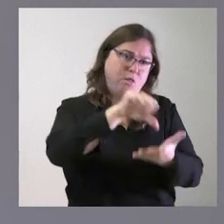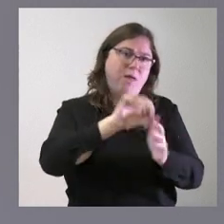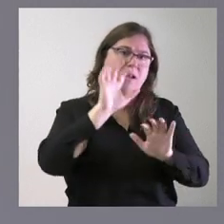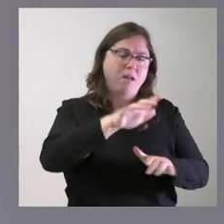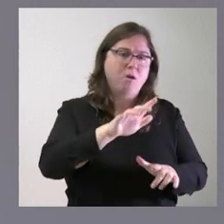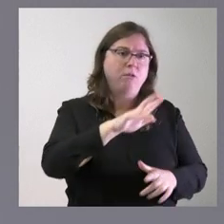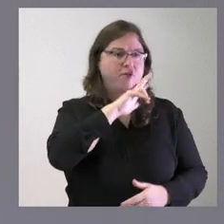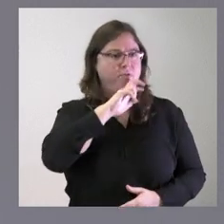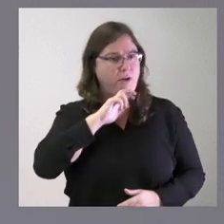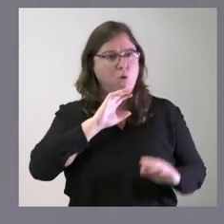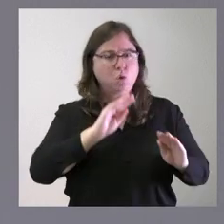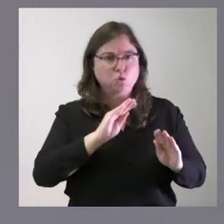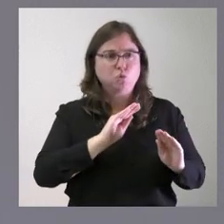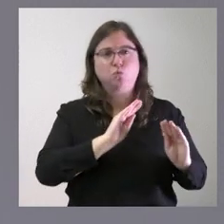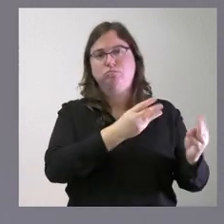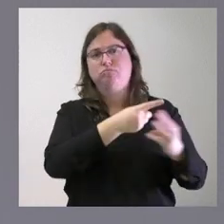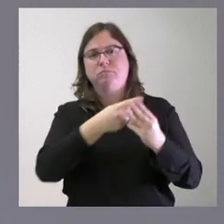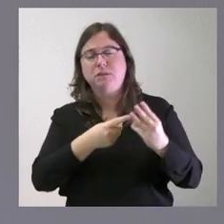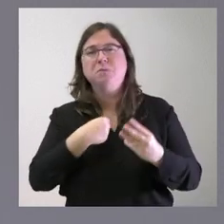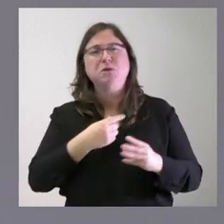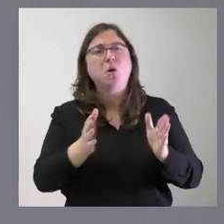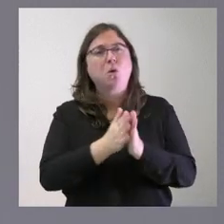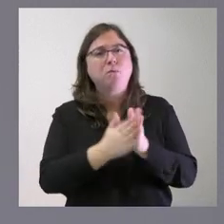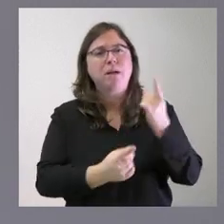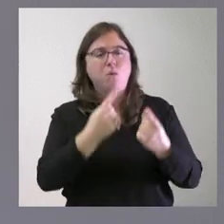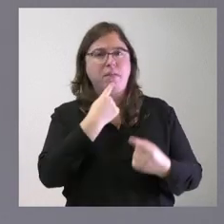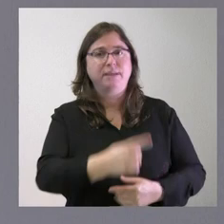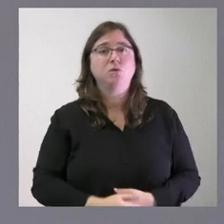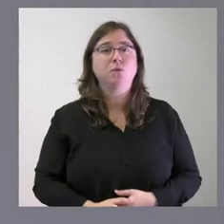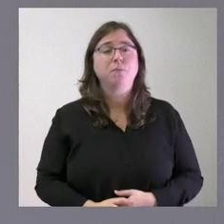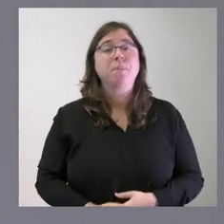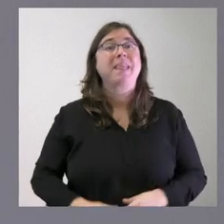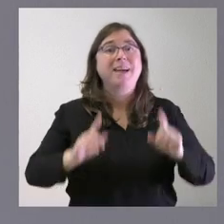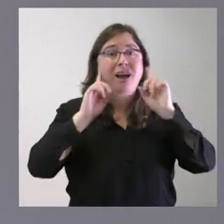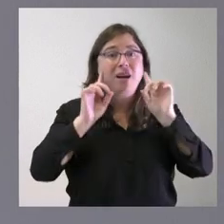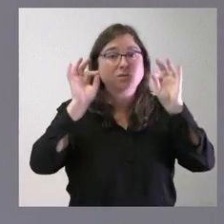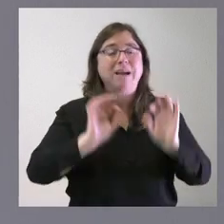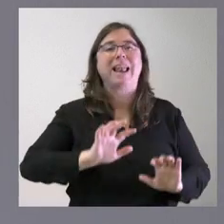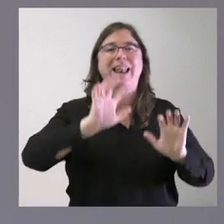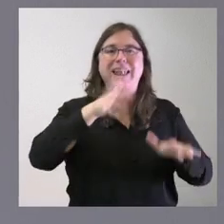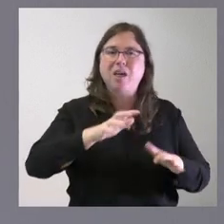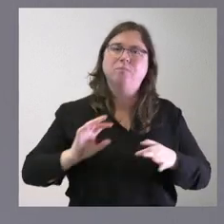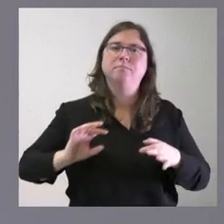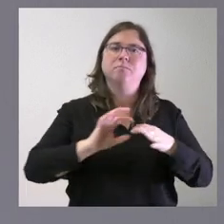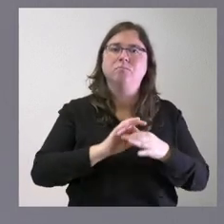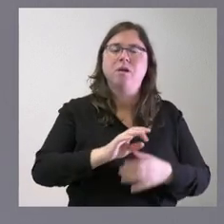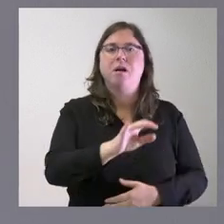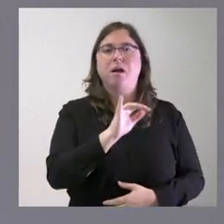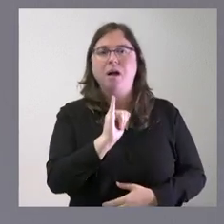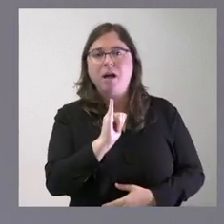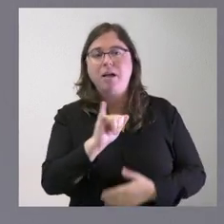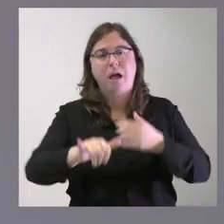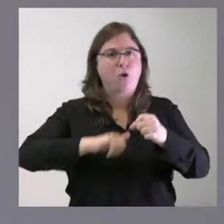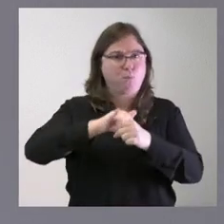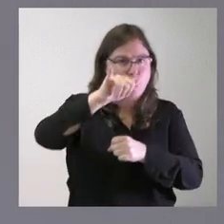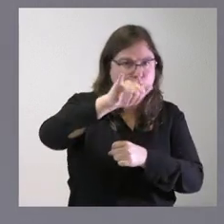candidaturas que creo que a un compañero suyo les hemos citado en el caso concreto de León expresamente se hace referencia a la existencia de ese aeropuerto